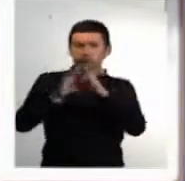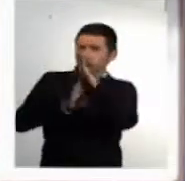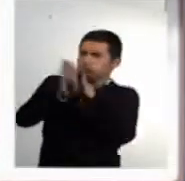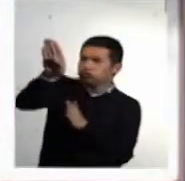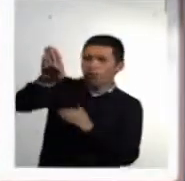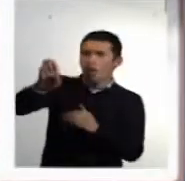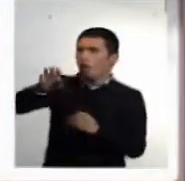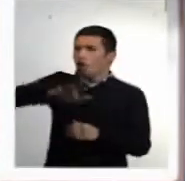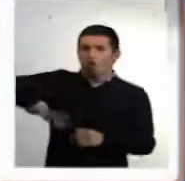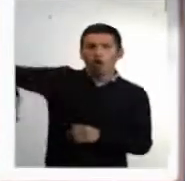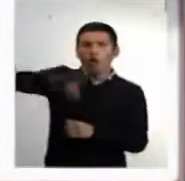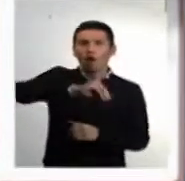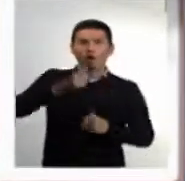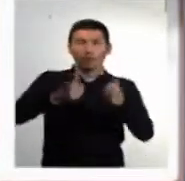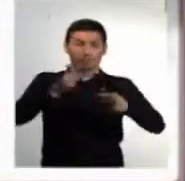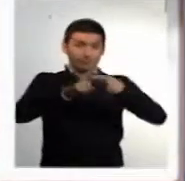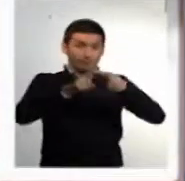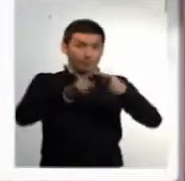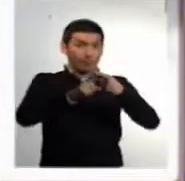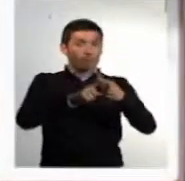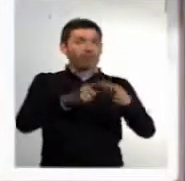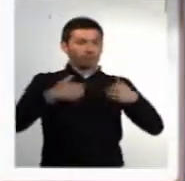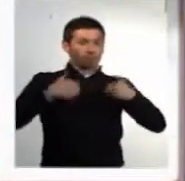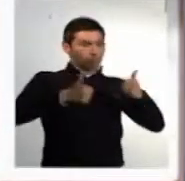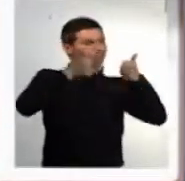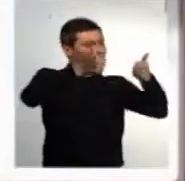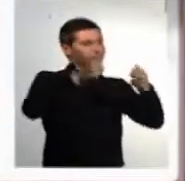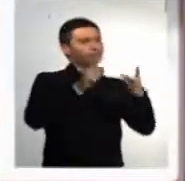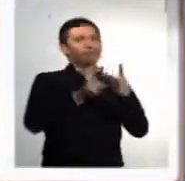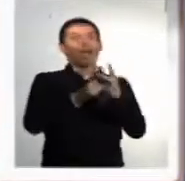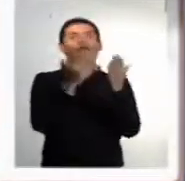en el desarrollo de una sociedad son muy importantes. La salud y la educación.